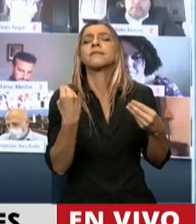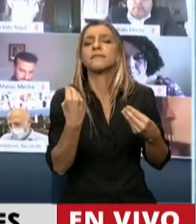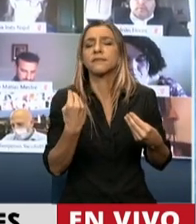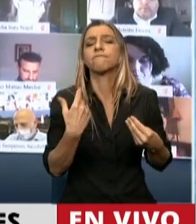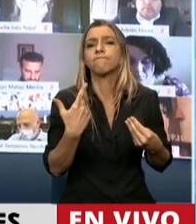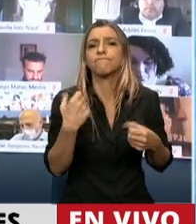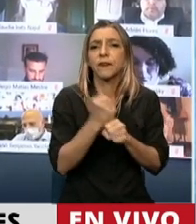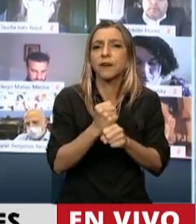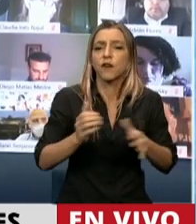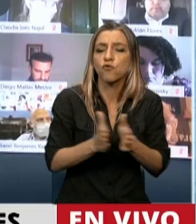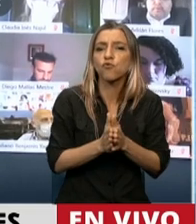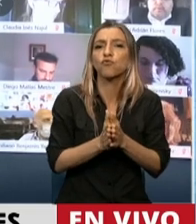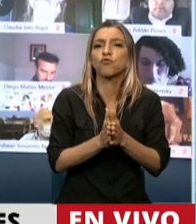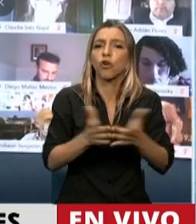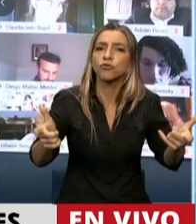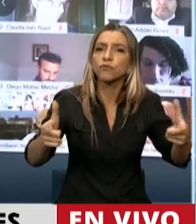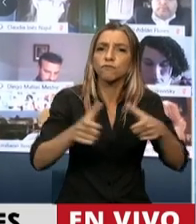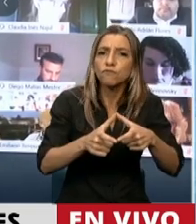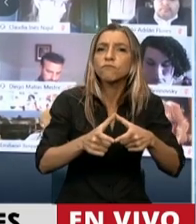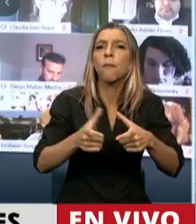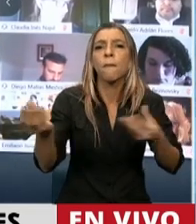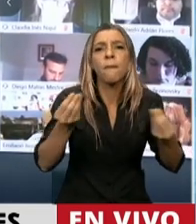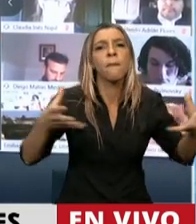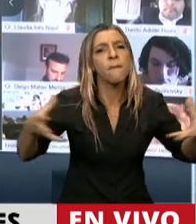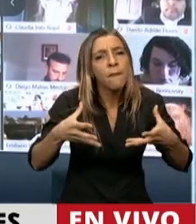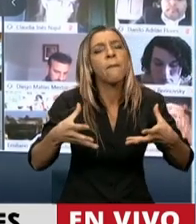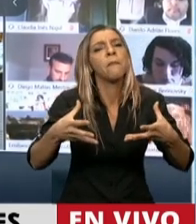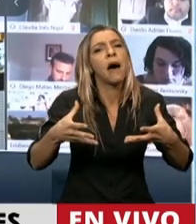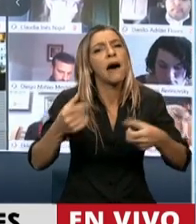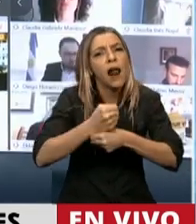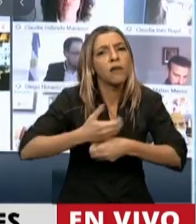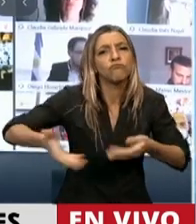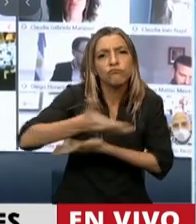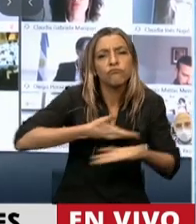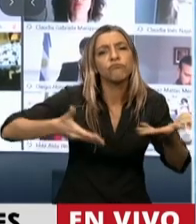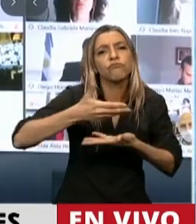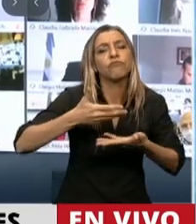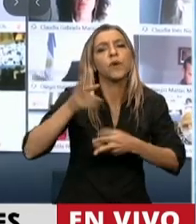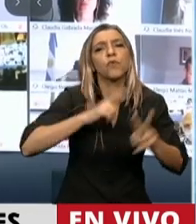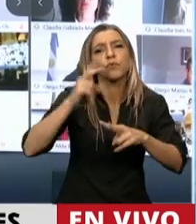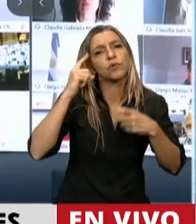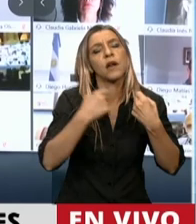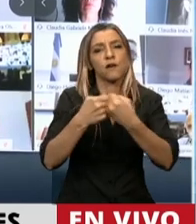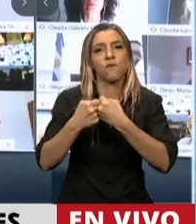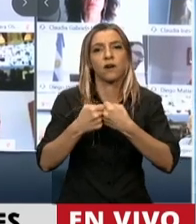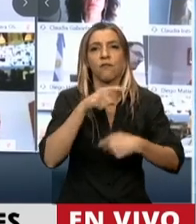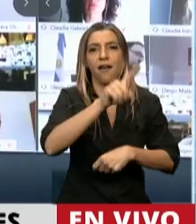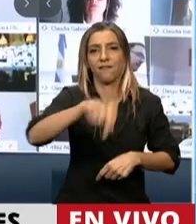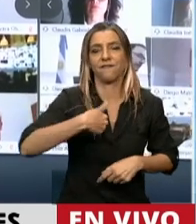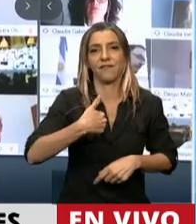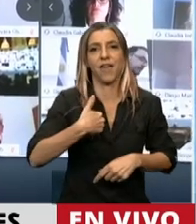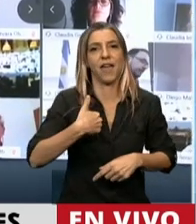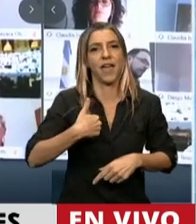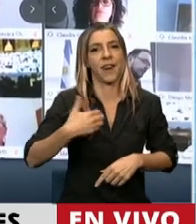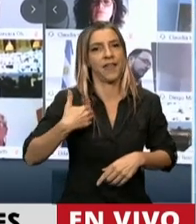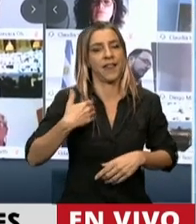en una mesa con los empresarios para llegar a los destinos y agradecer la patria, seguramente vamos a